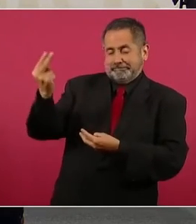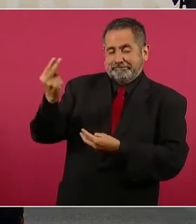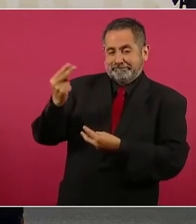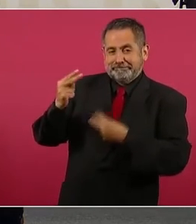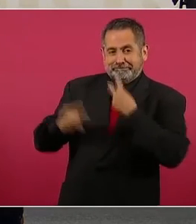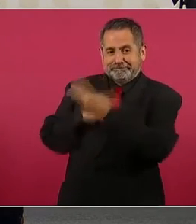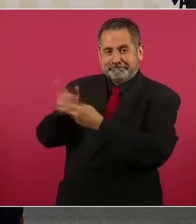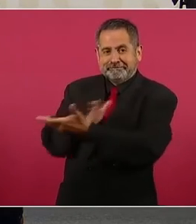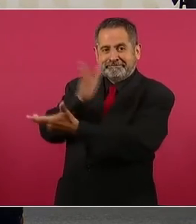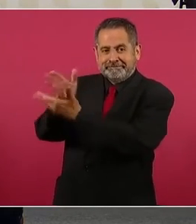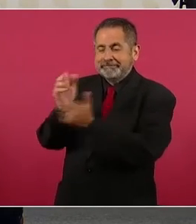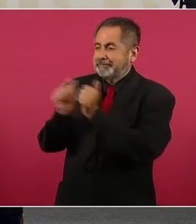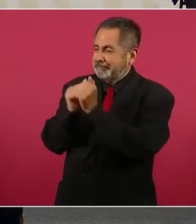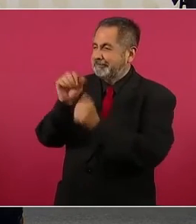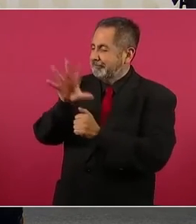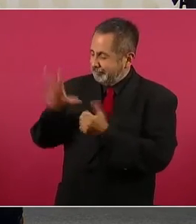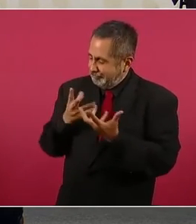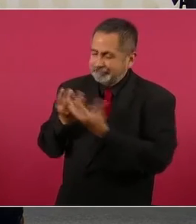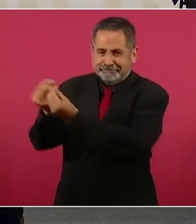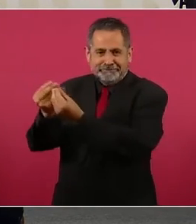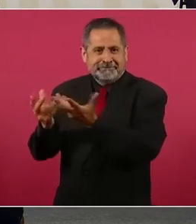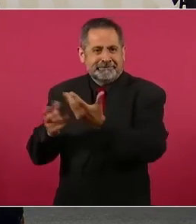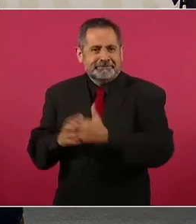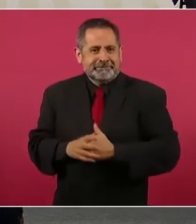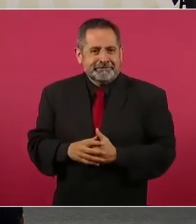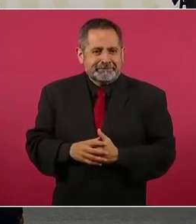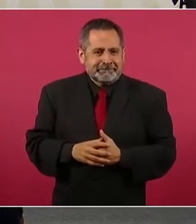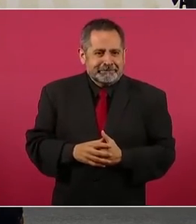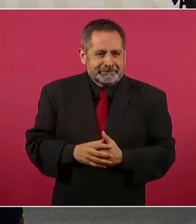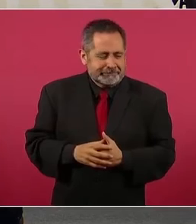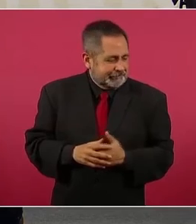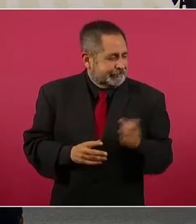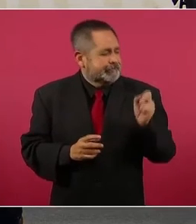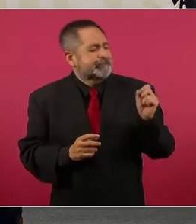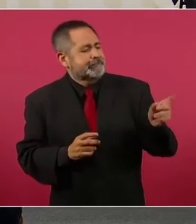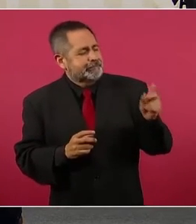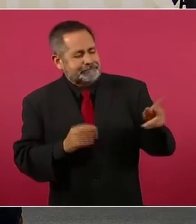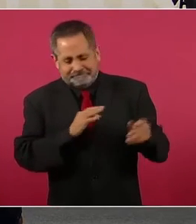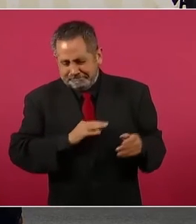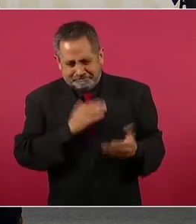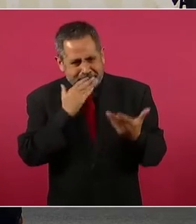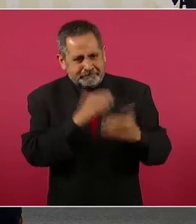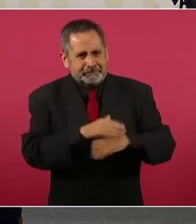fly back with you. No, yo adoro me referí. Él se va a las diez.